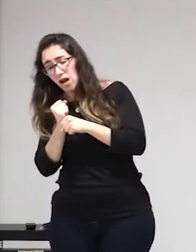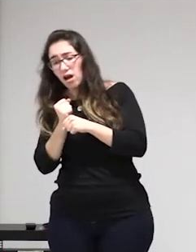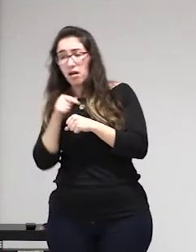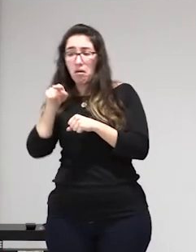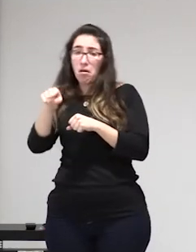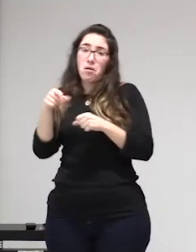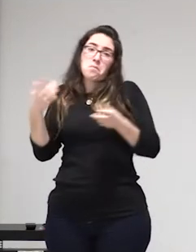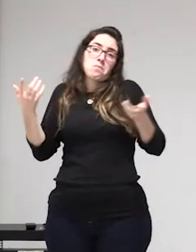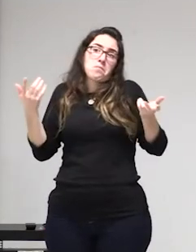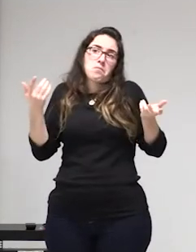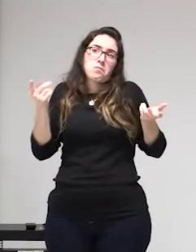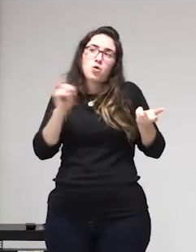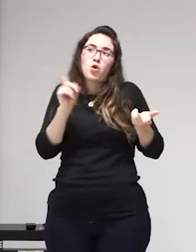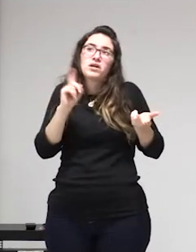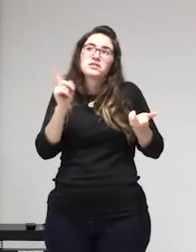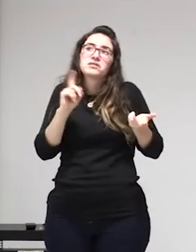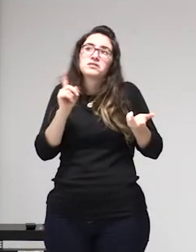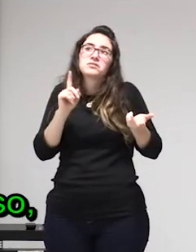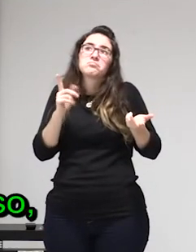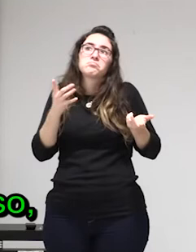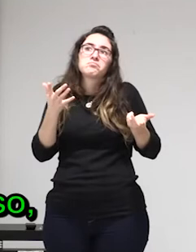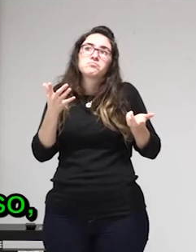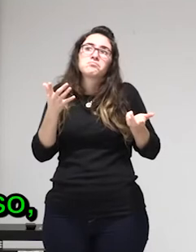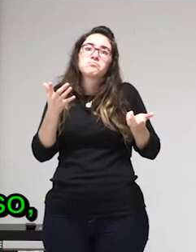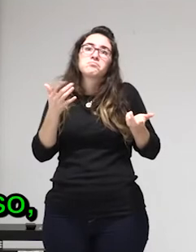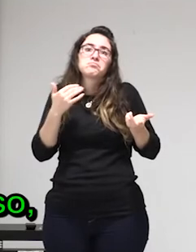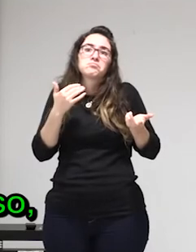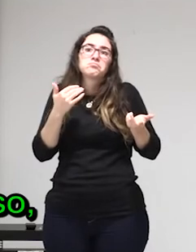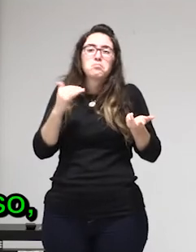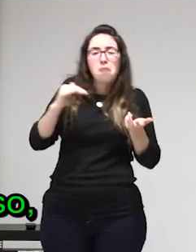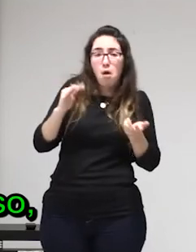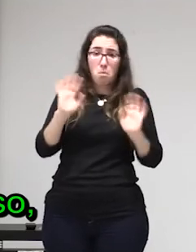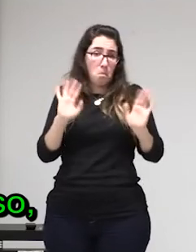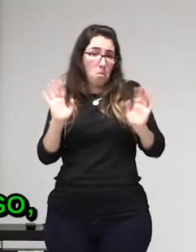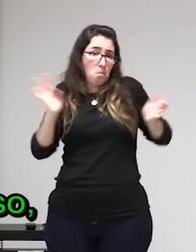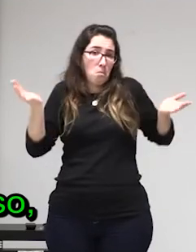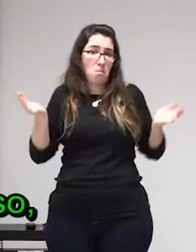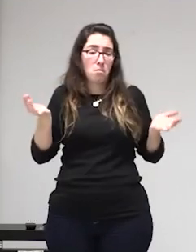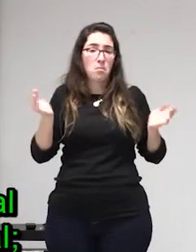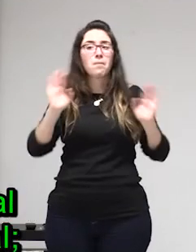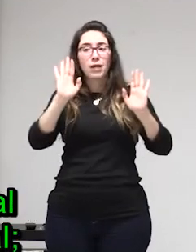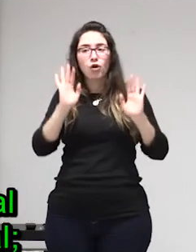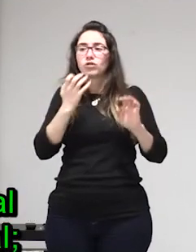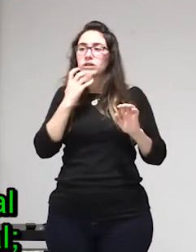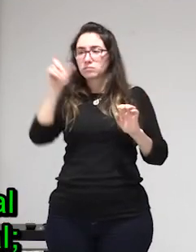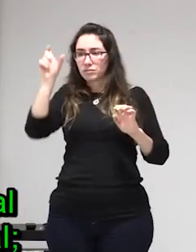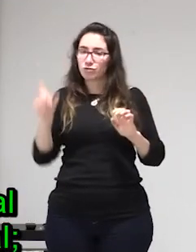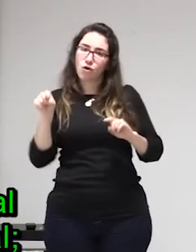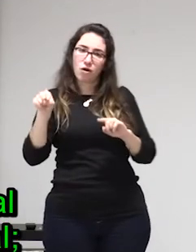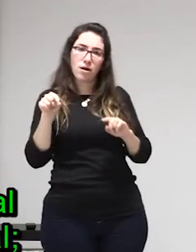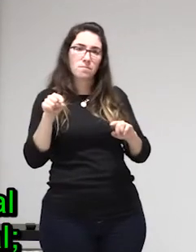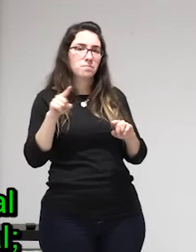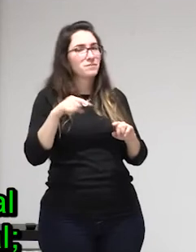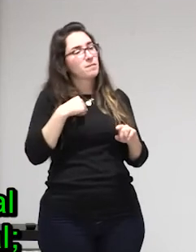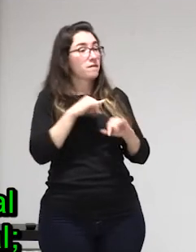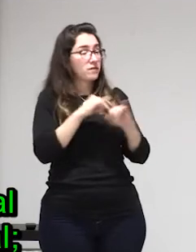hombres no saben distinguir contextos no porque la prostitución sea un abuso sino porque yo entiendo que quien viene a contratar un servicio sexual viene a